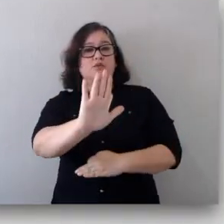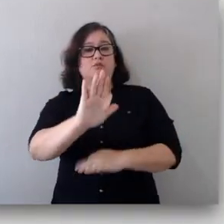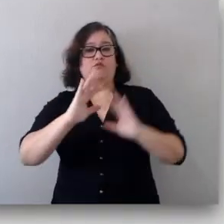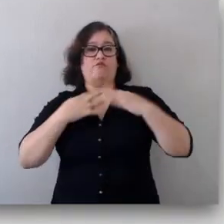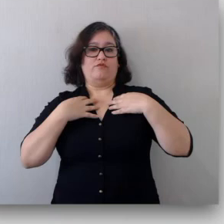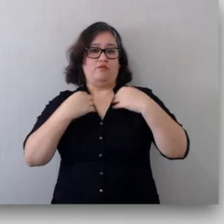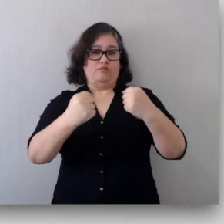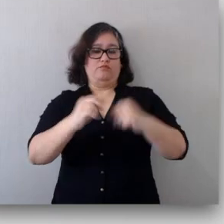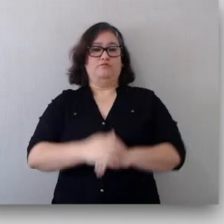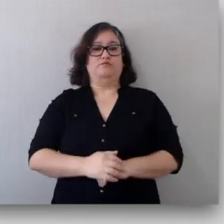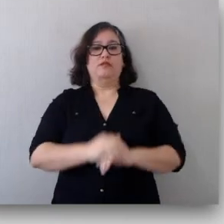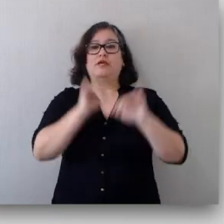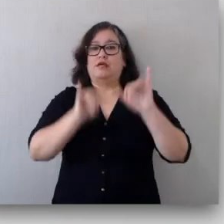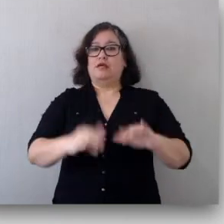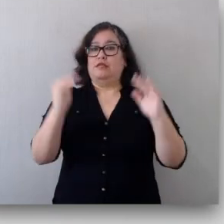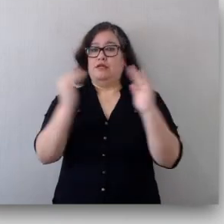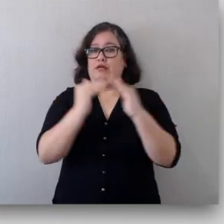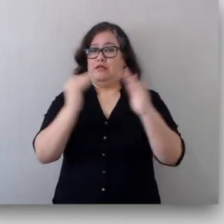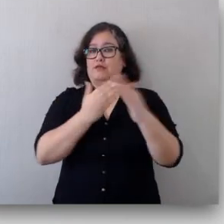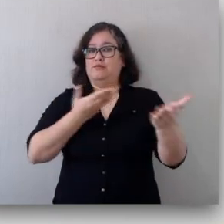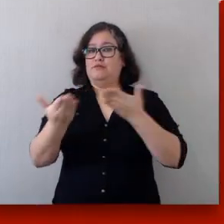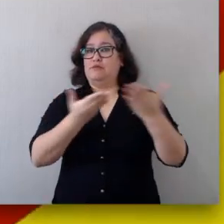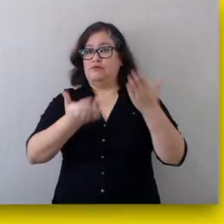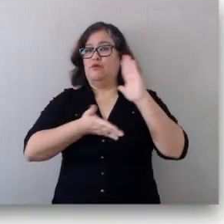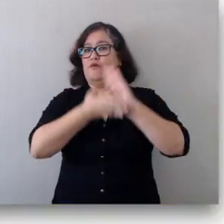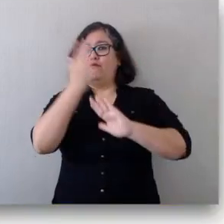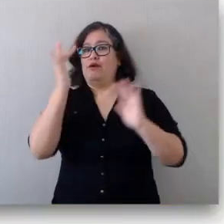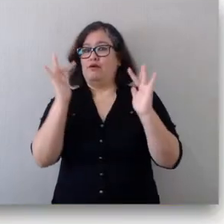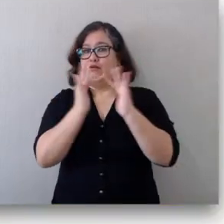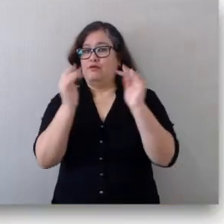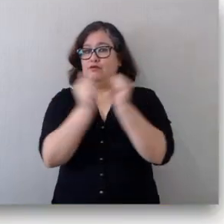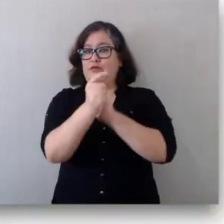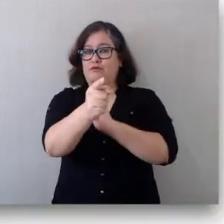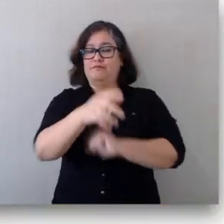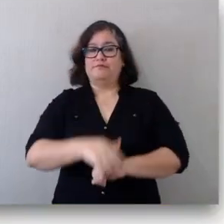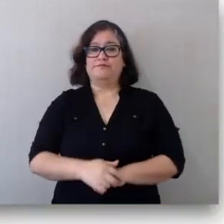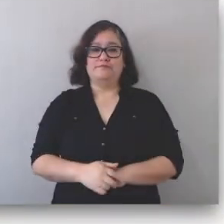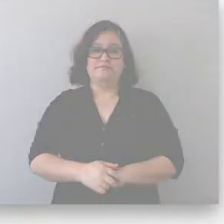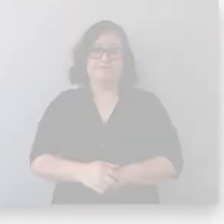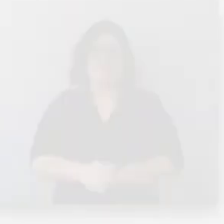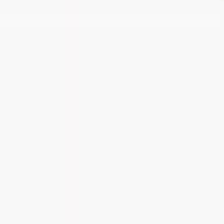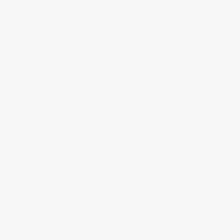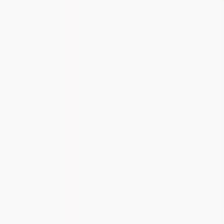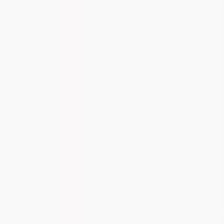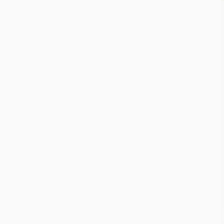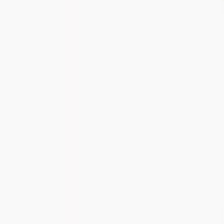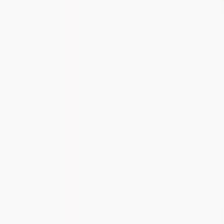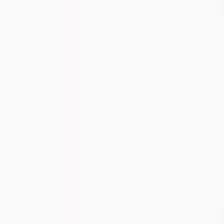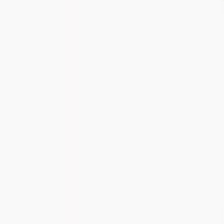Quédate en casa, nuestros servicios van a ti. ¡Gracias! ¡Gracias! ¡Gracias! ¡Gracias! ¡Gracias! ¡Gracias!